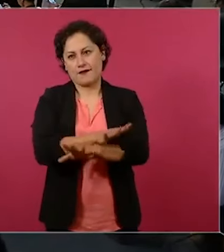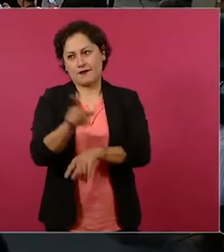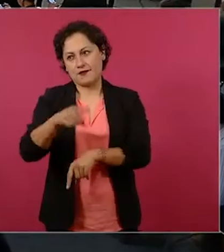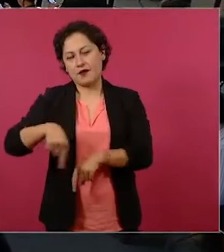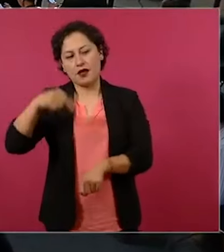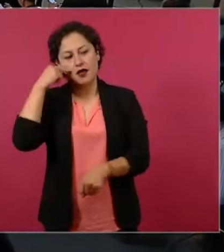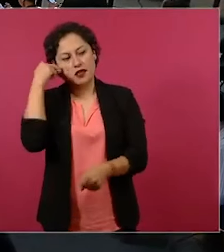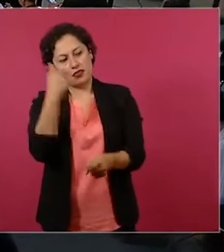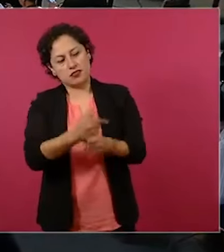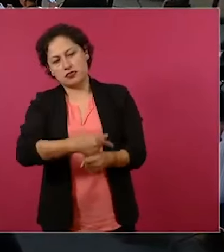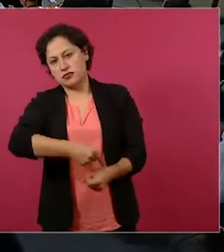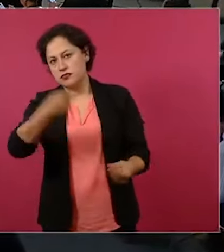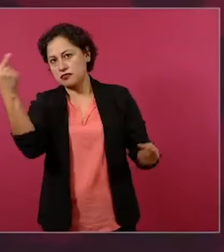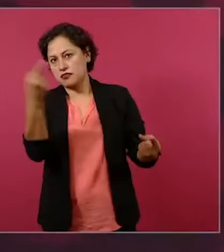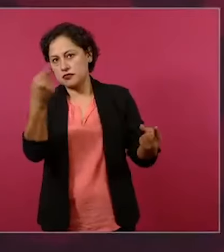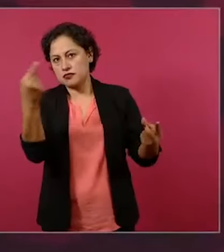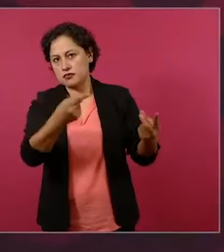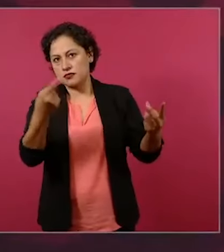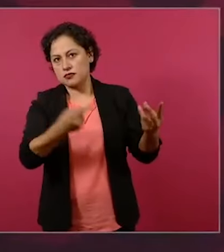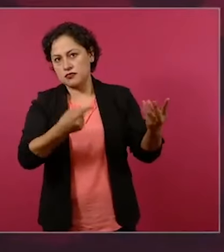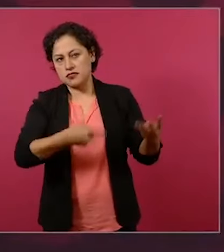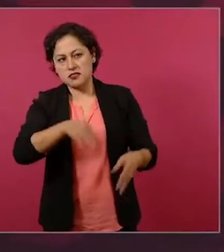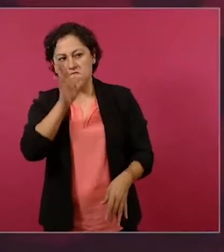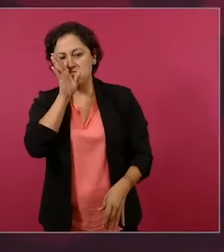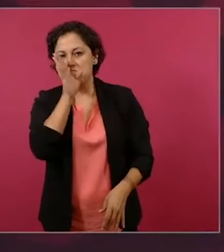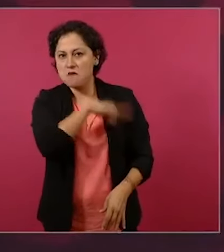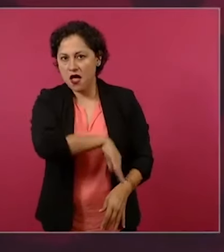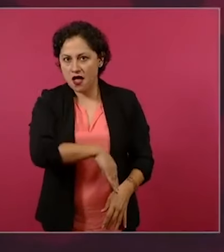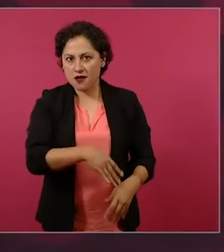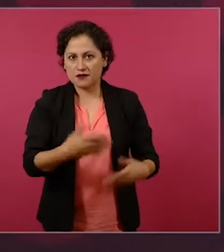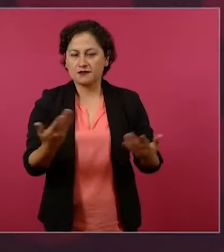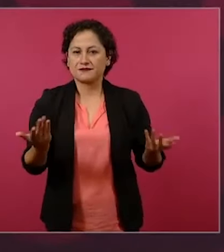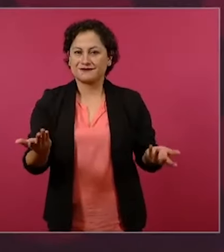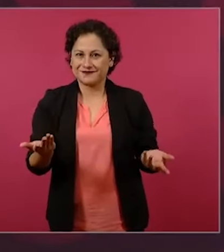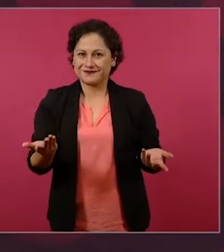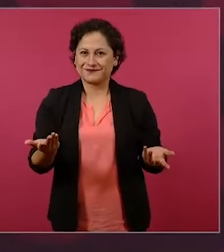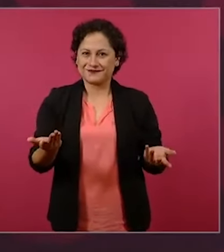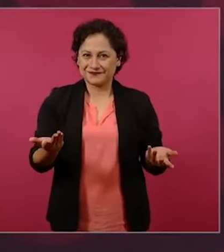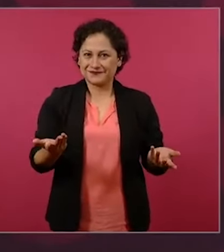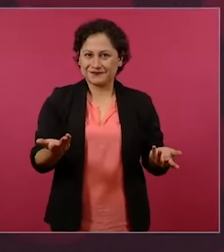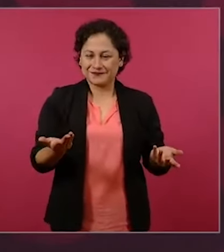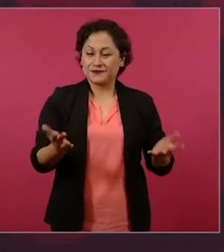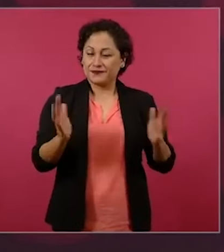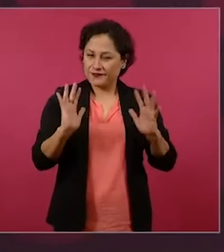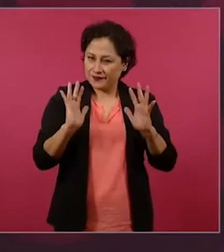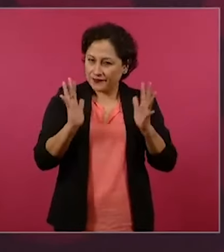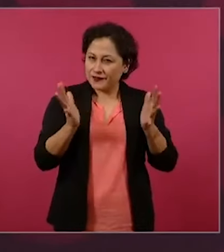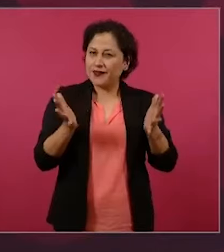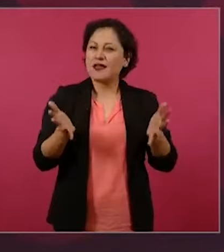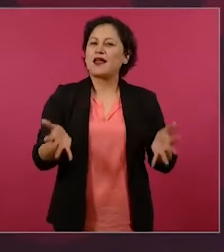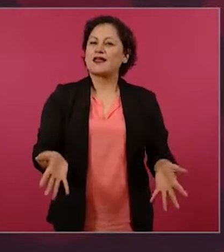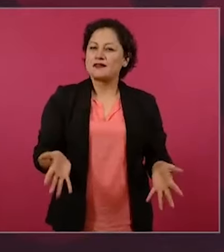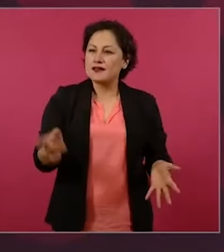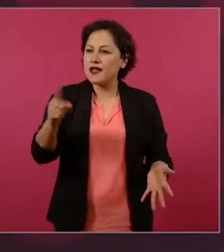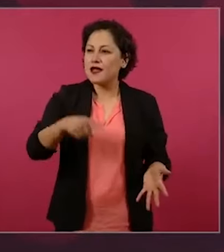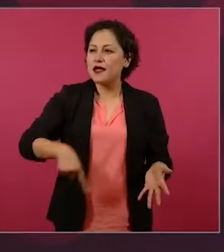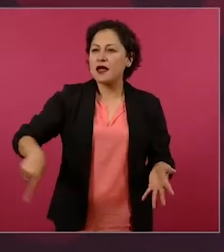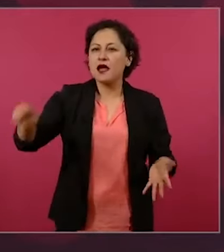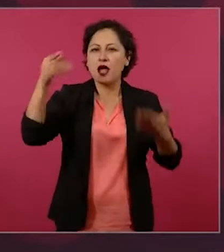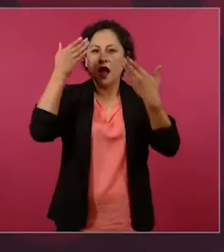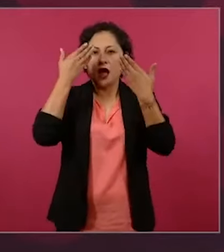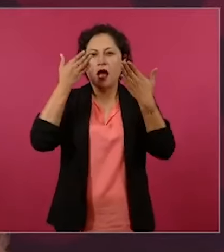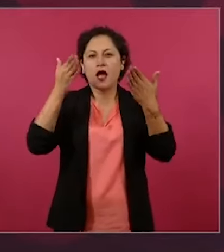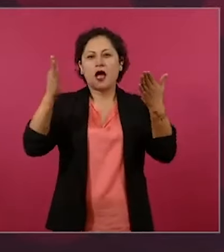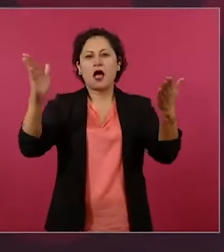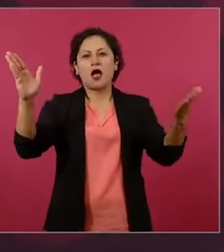Esto se está estigmatizando al